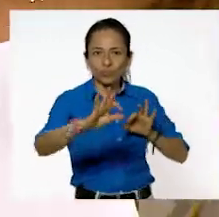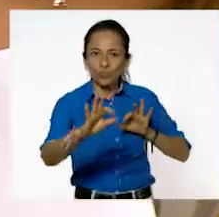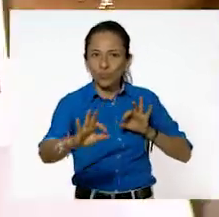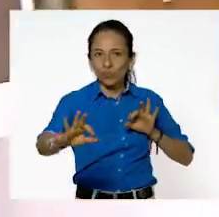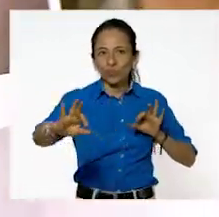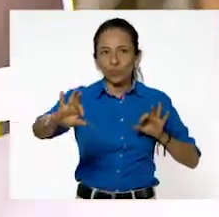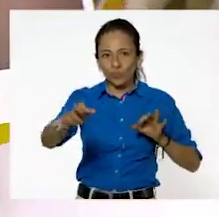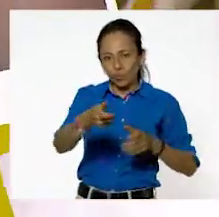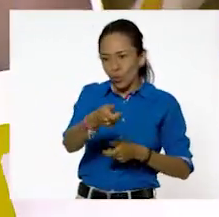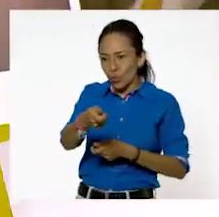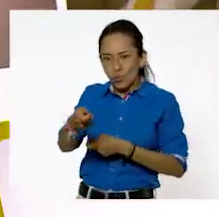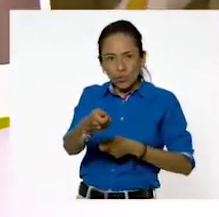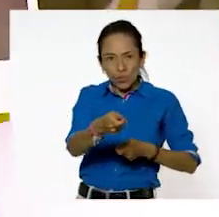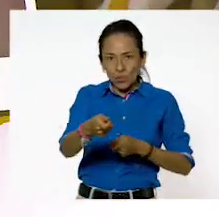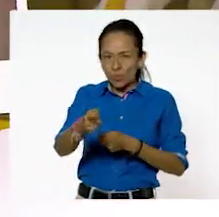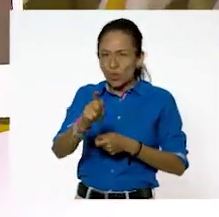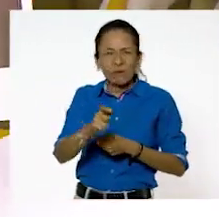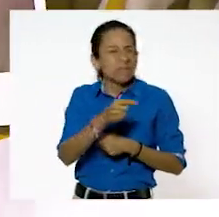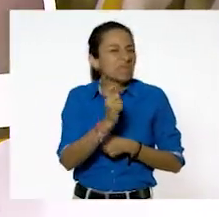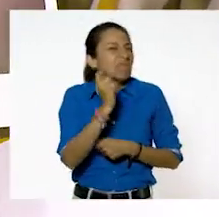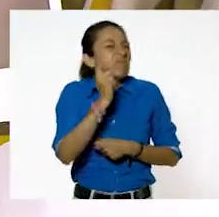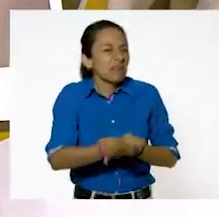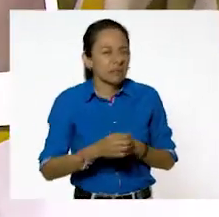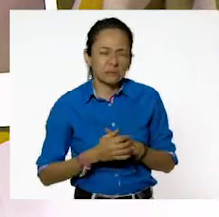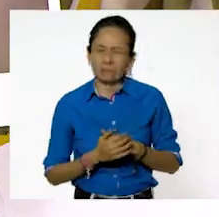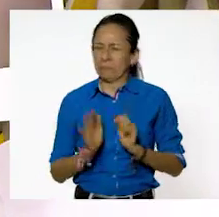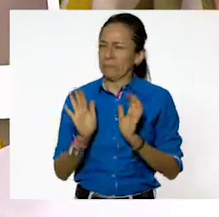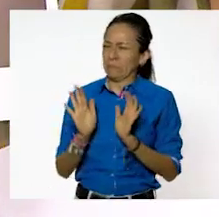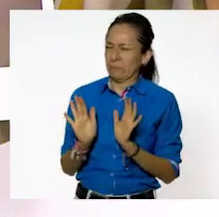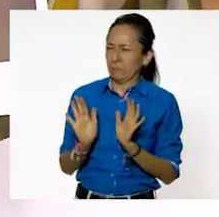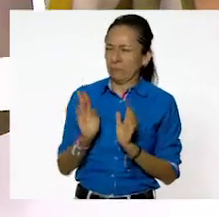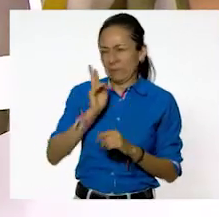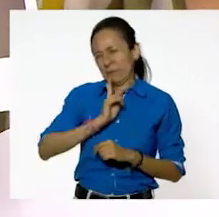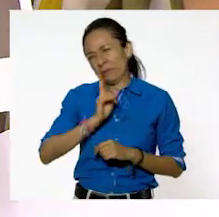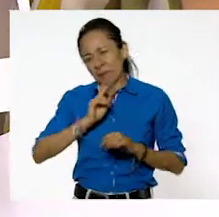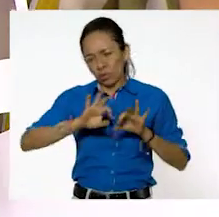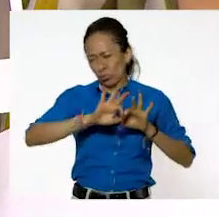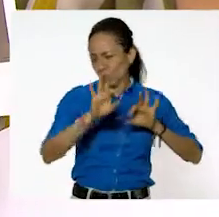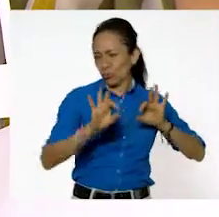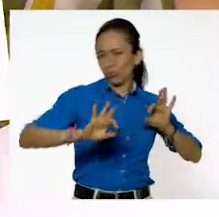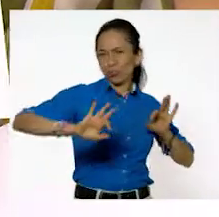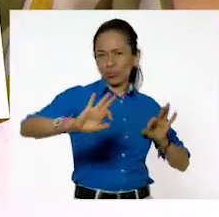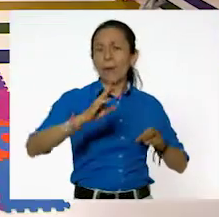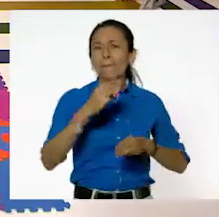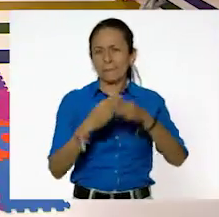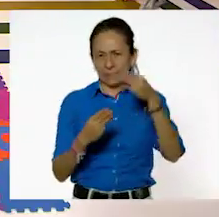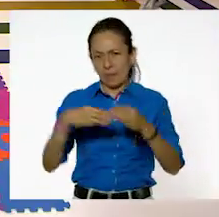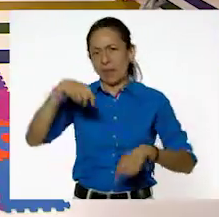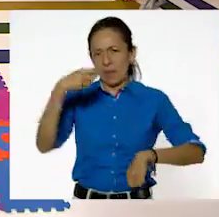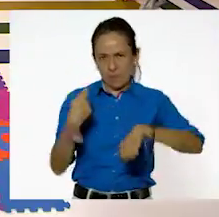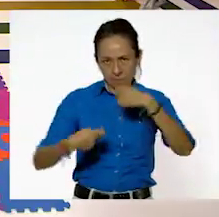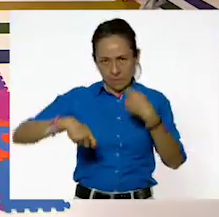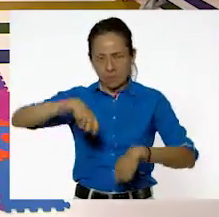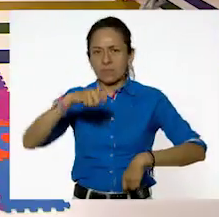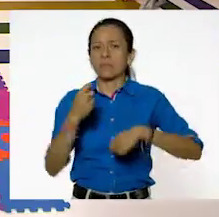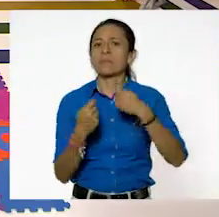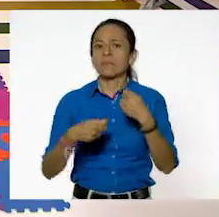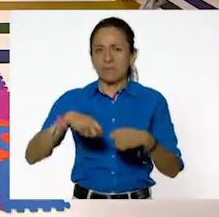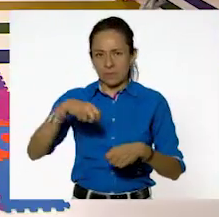¿A qué estado corresponderá? A ver. Bueno, las mangueras son de plástico, son flexibles.